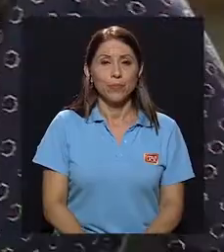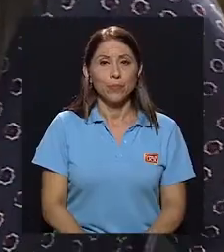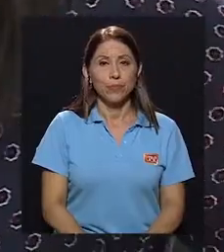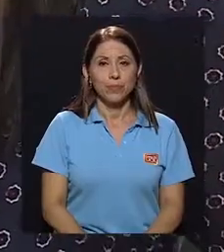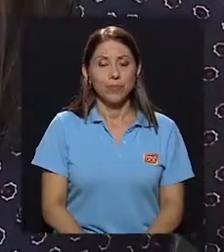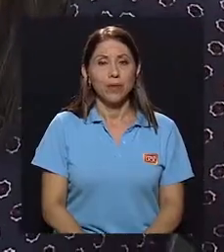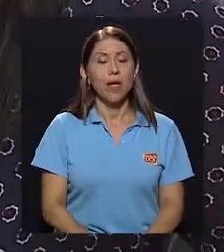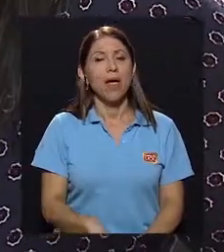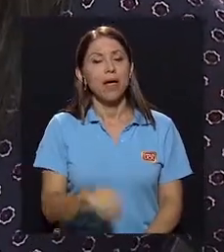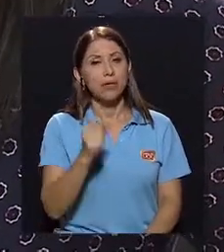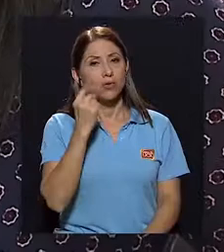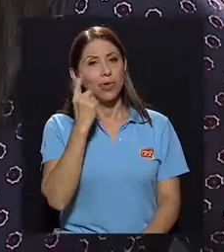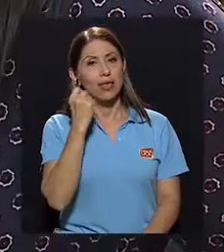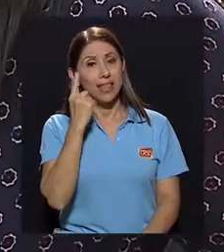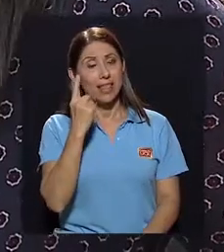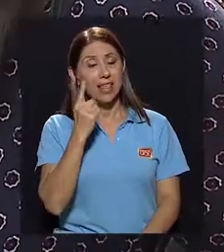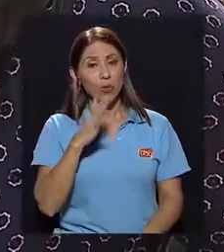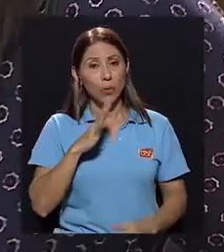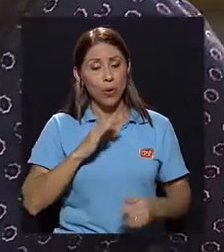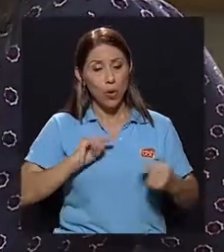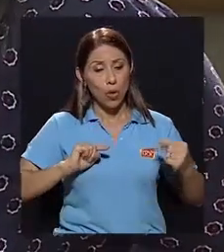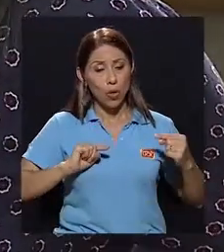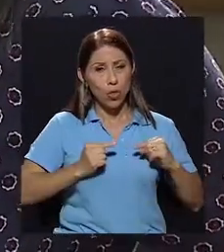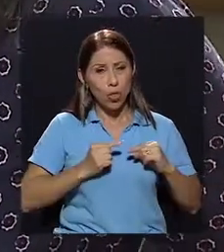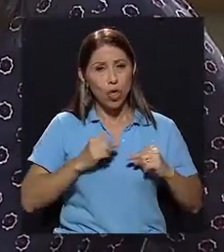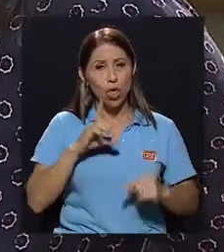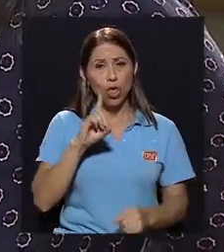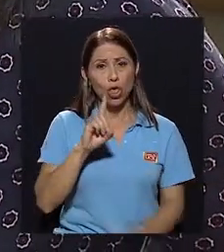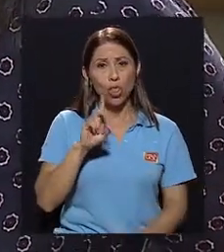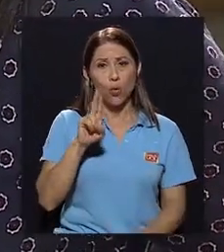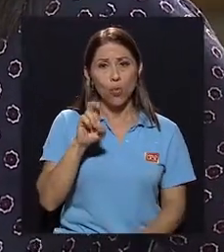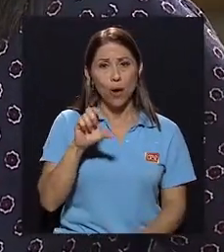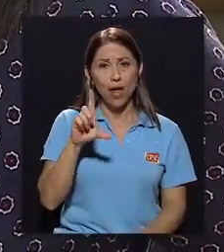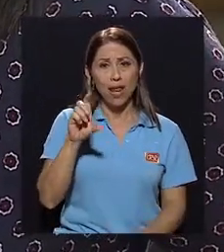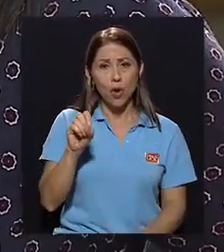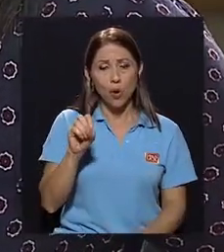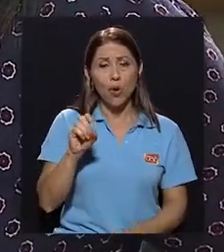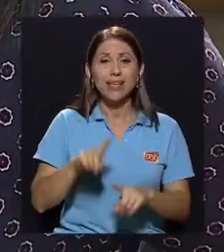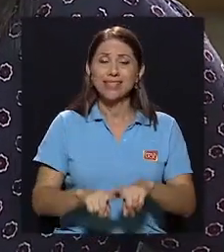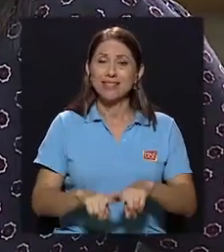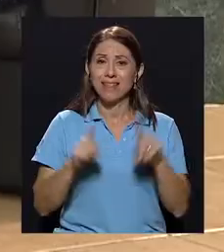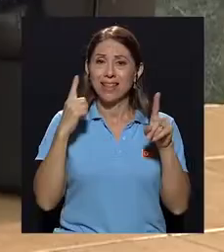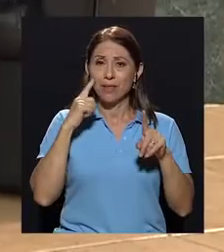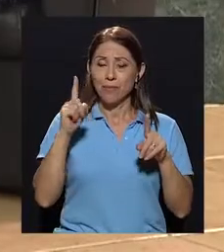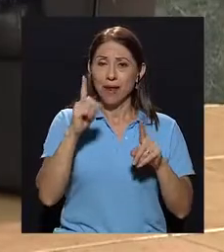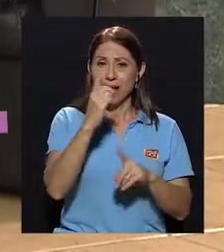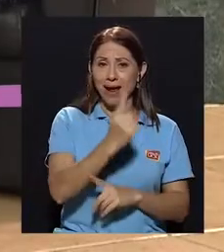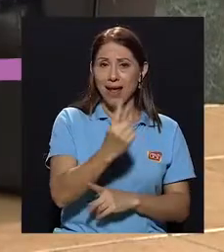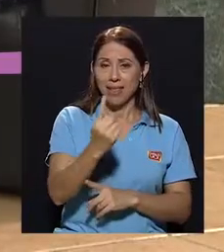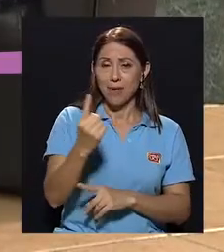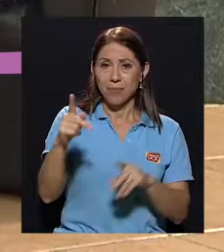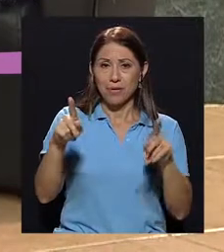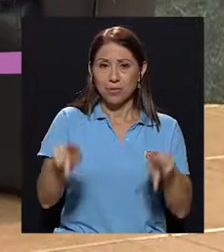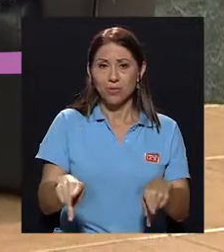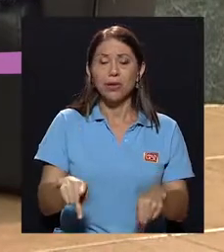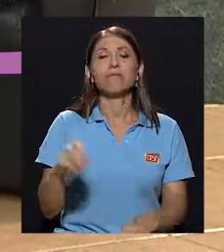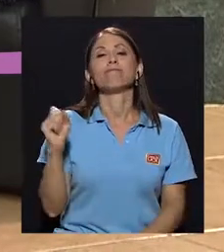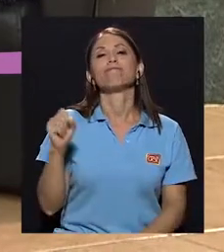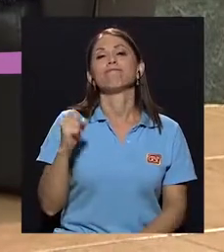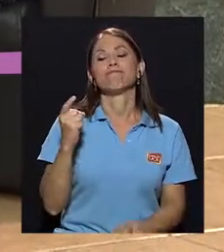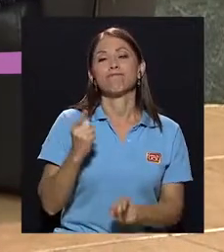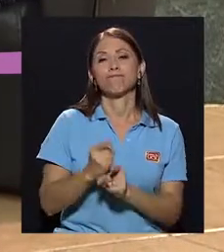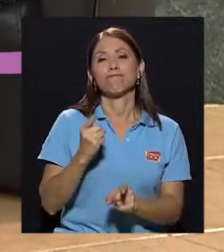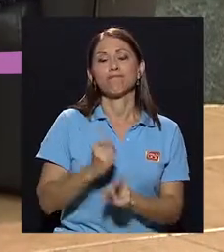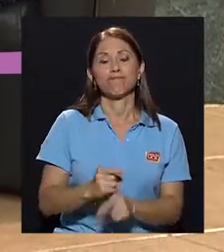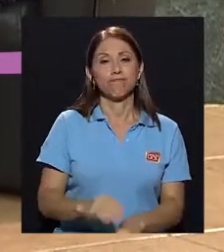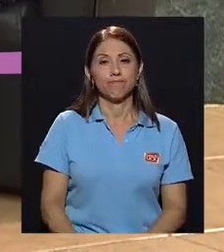Te estoy entendiendo que el duelo viene siendo diferente para cada persona. Exactamente. Exactamente. Ahora,